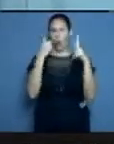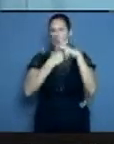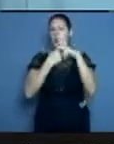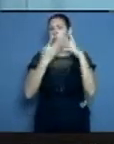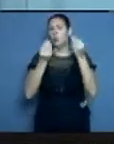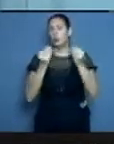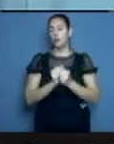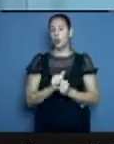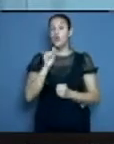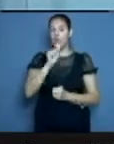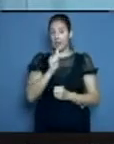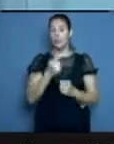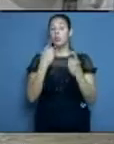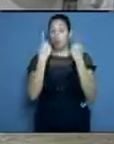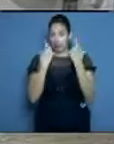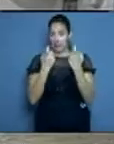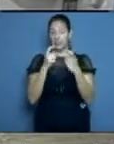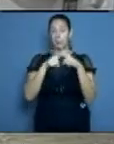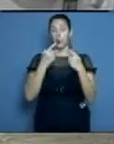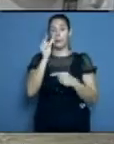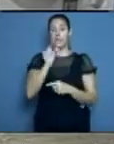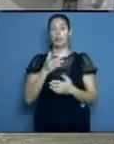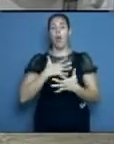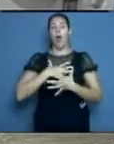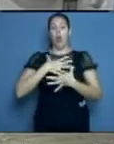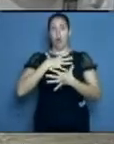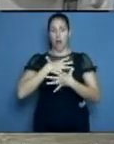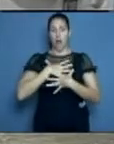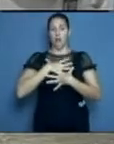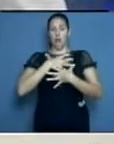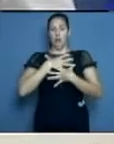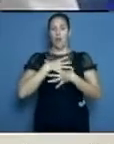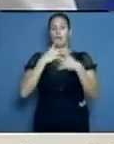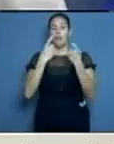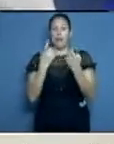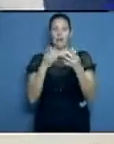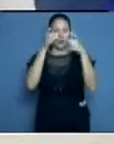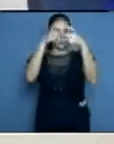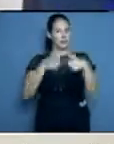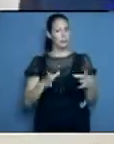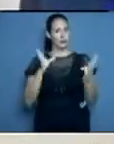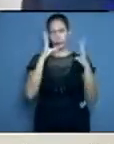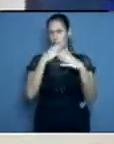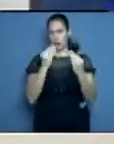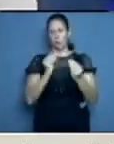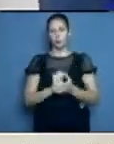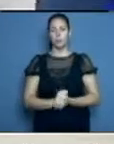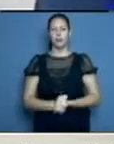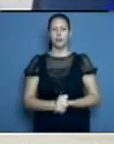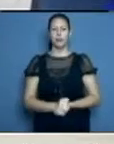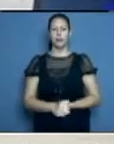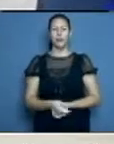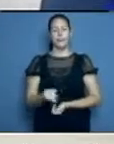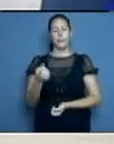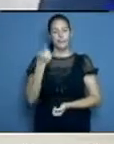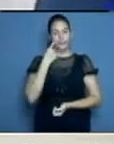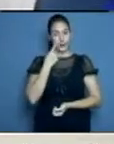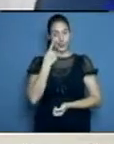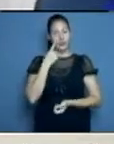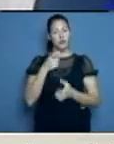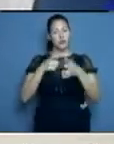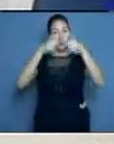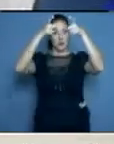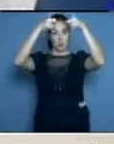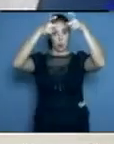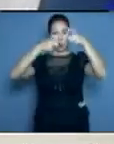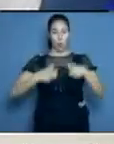para evitar que las personas fallezcan. Mire, el oxígeno medicinal ha transitado también por la misma situación. Tema bloqueo